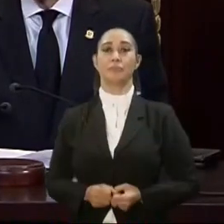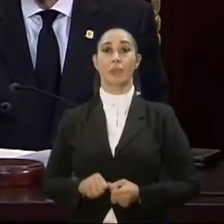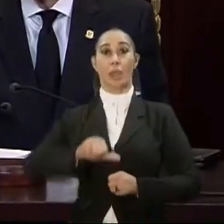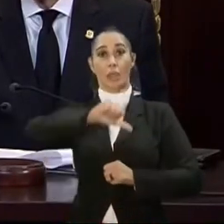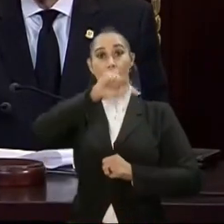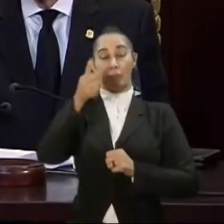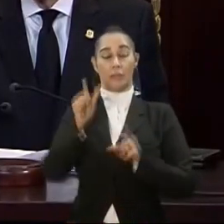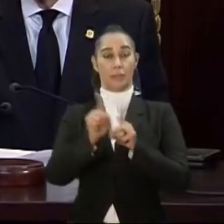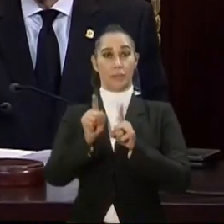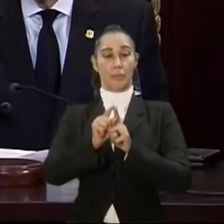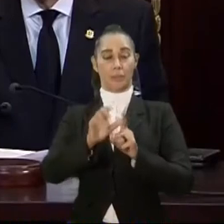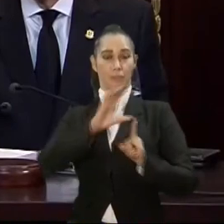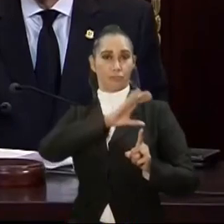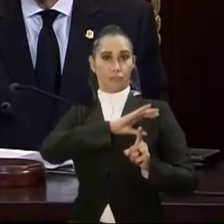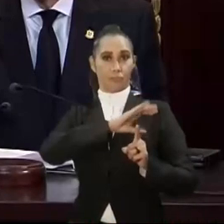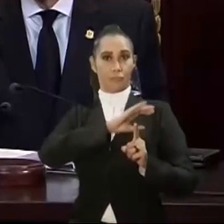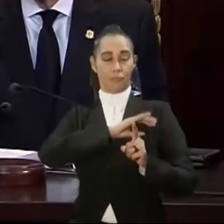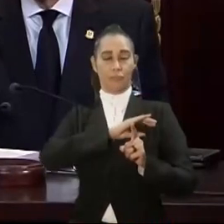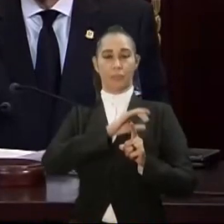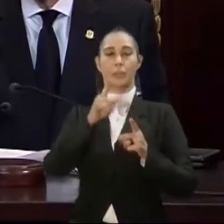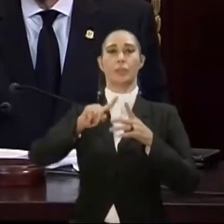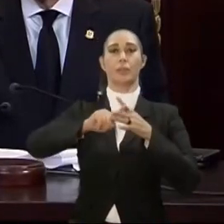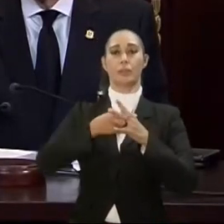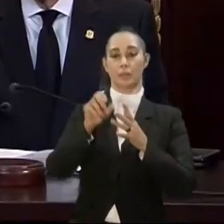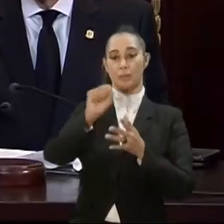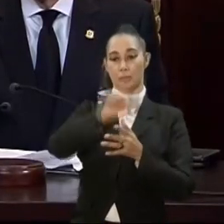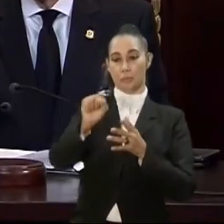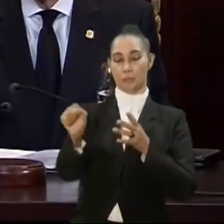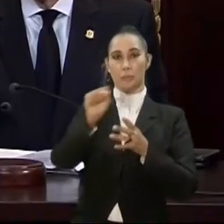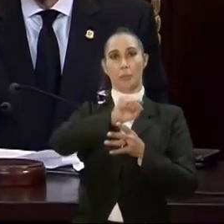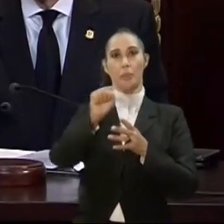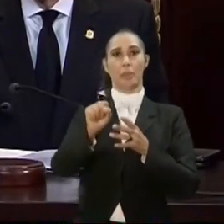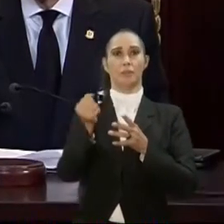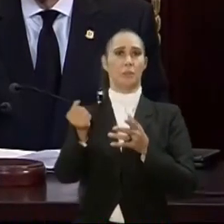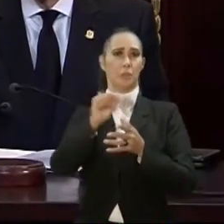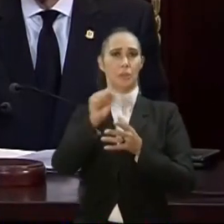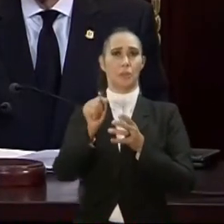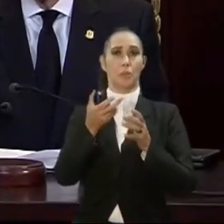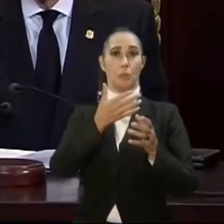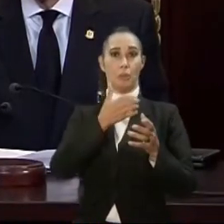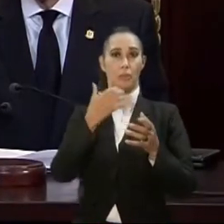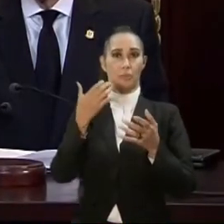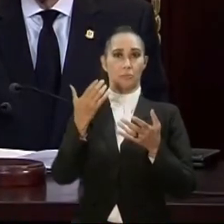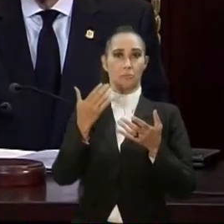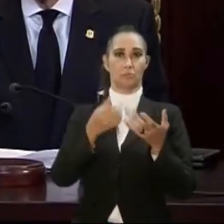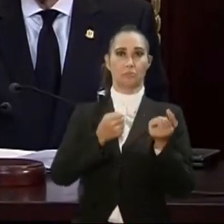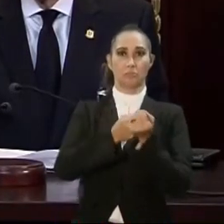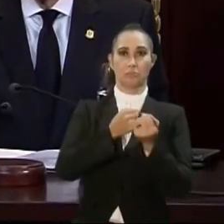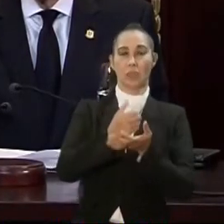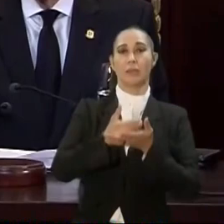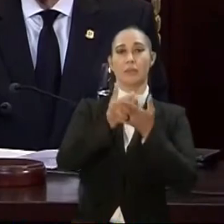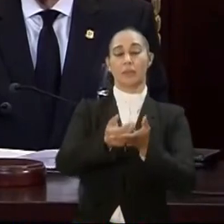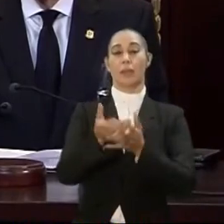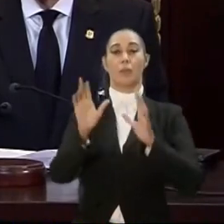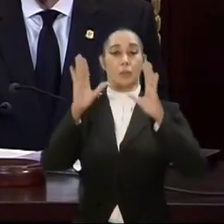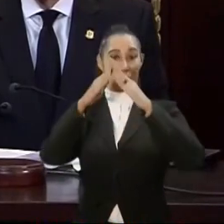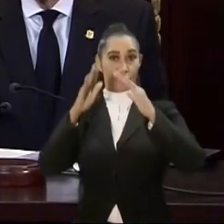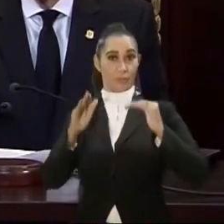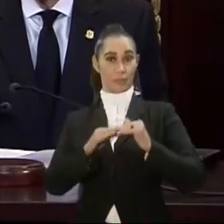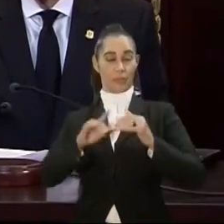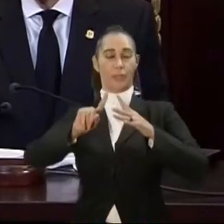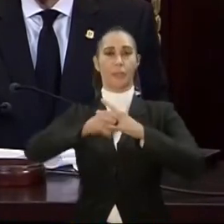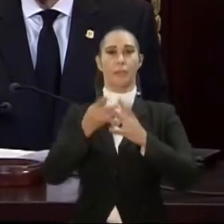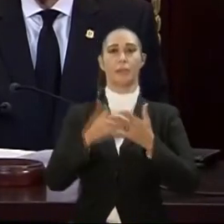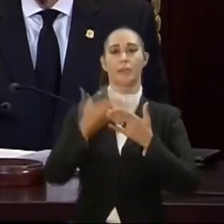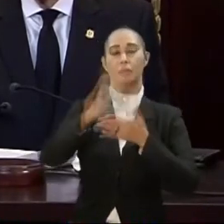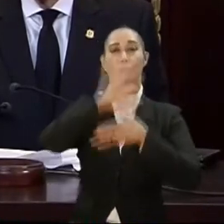de la Policía Nacional que abarcan desde las piezas de vehículos de la flota hasta el registro de bienes inmuebles. También está en marcha